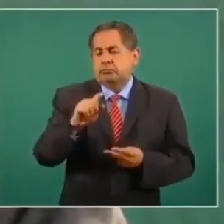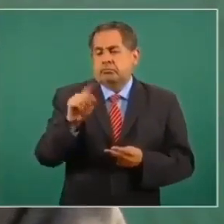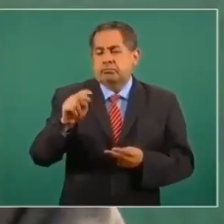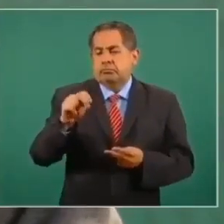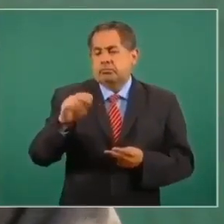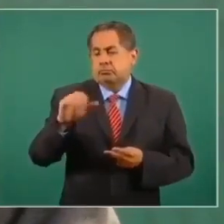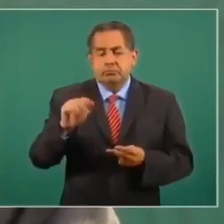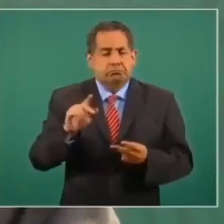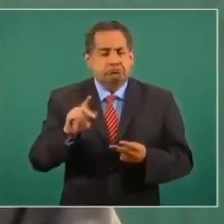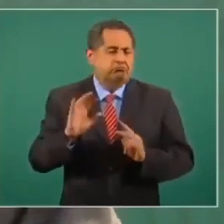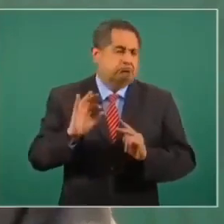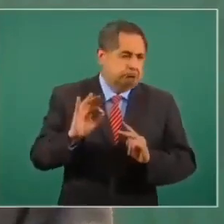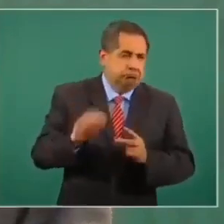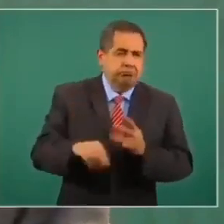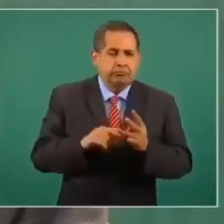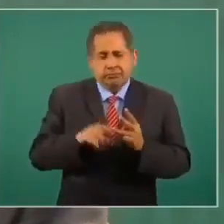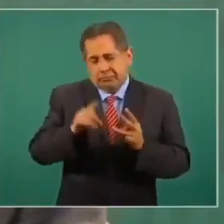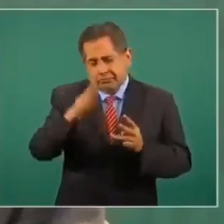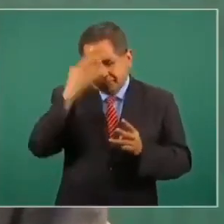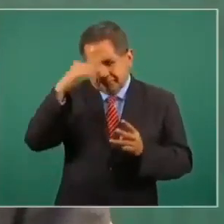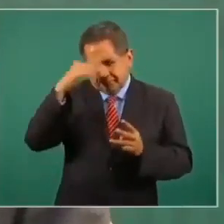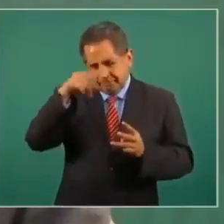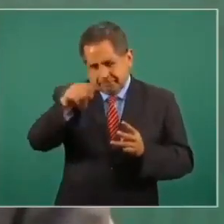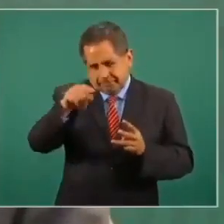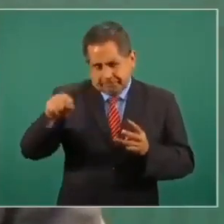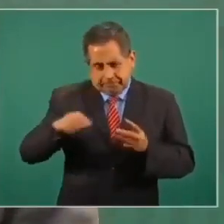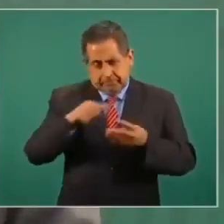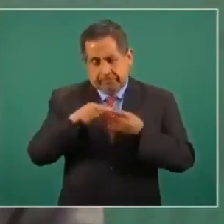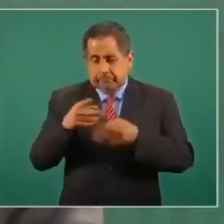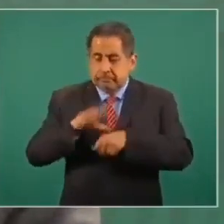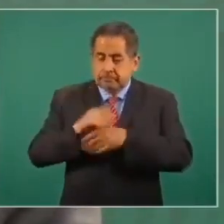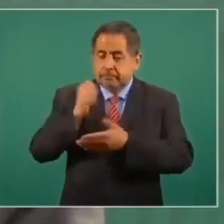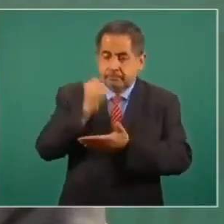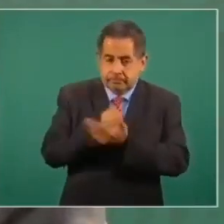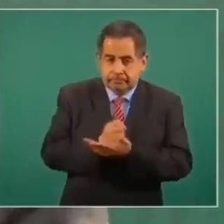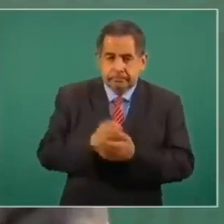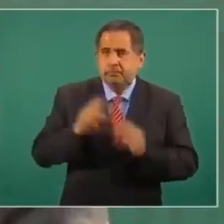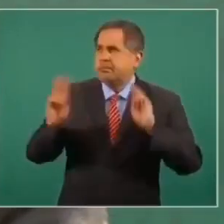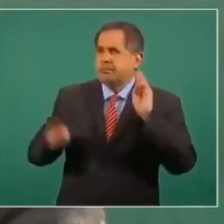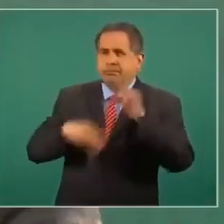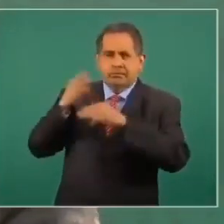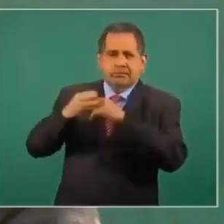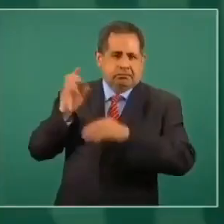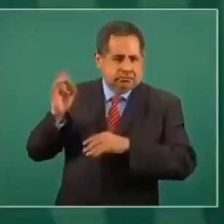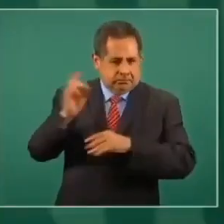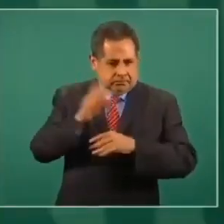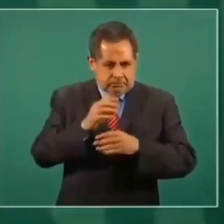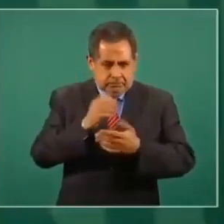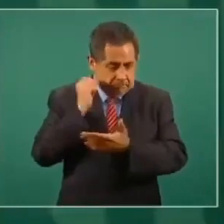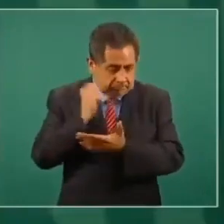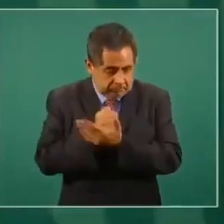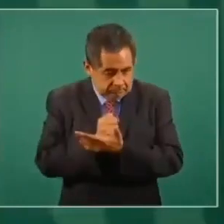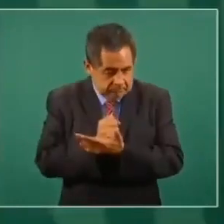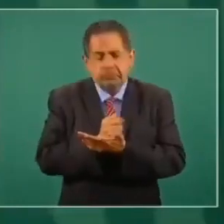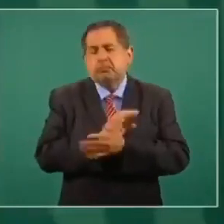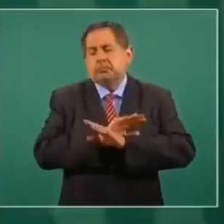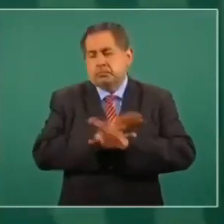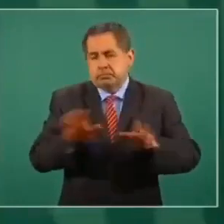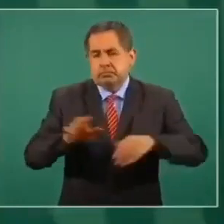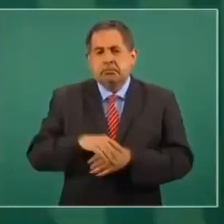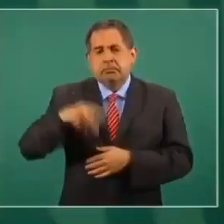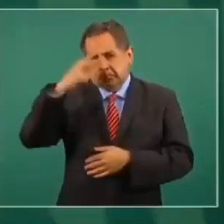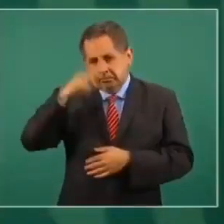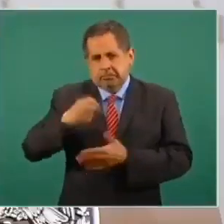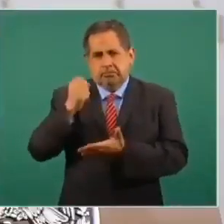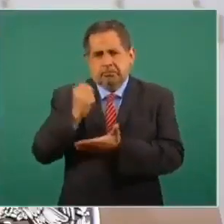las que ya están autorizadas, que se están aplicando en el mundo y que se han autorizado